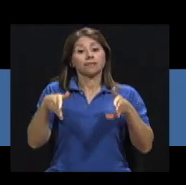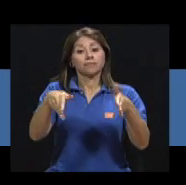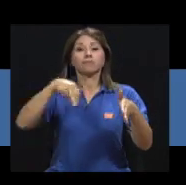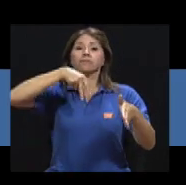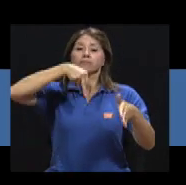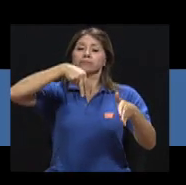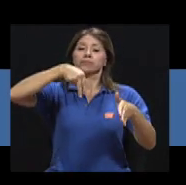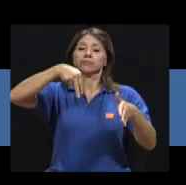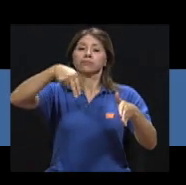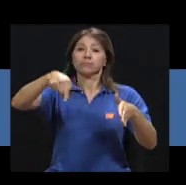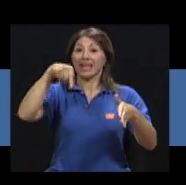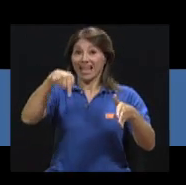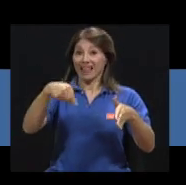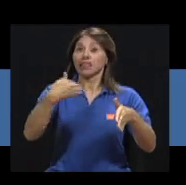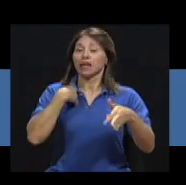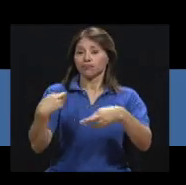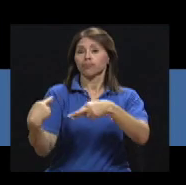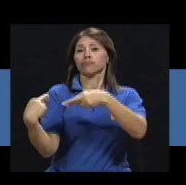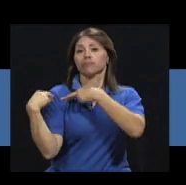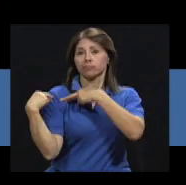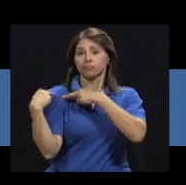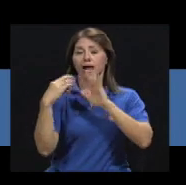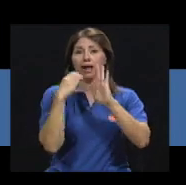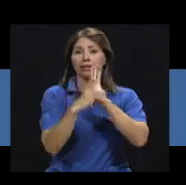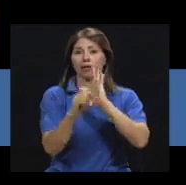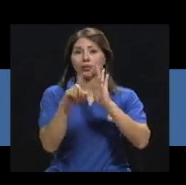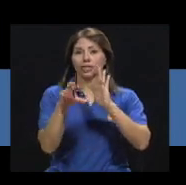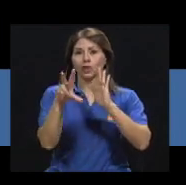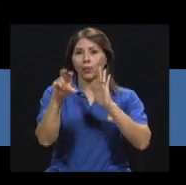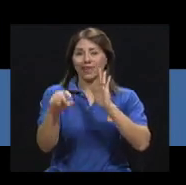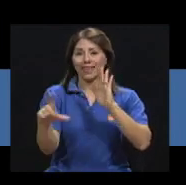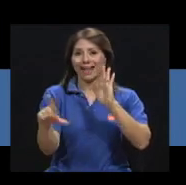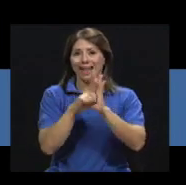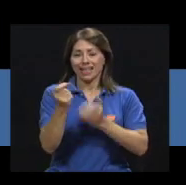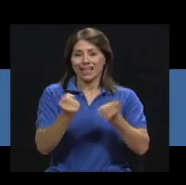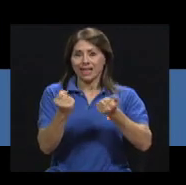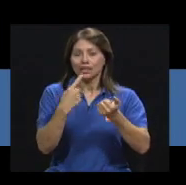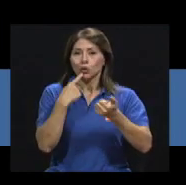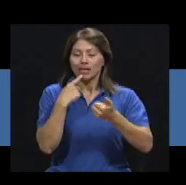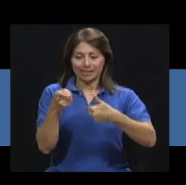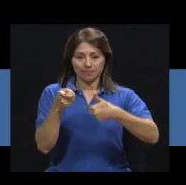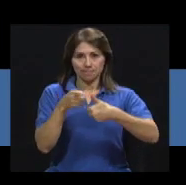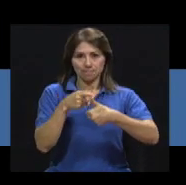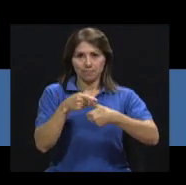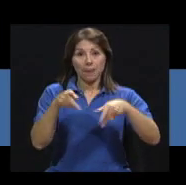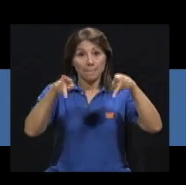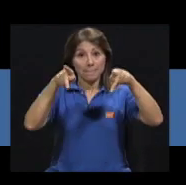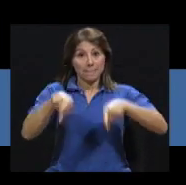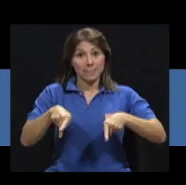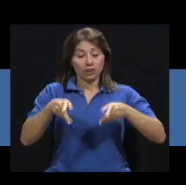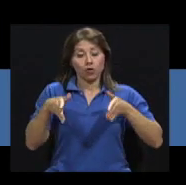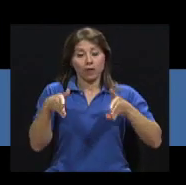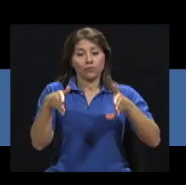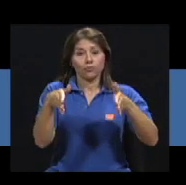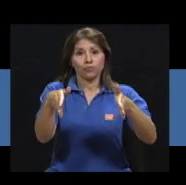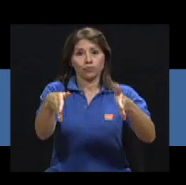Algunas obligaciones para los peatones, que señala el artículo 120 de esta ley, son El tránsito peatonal por